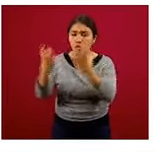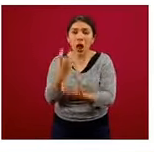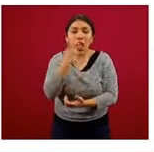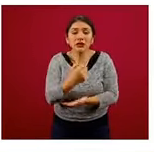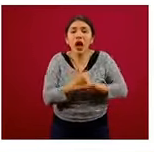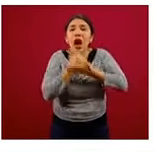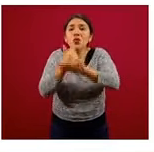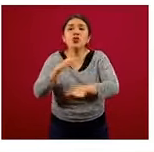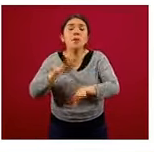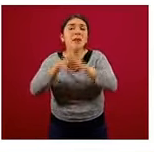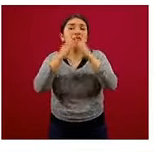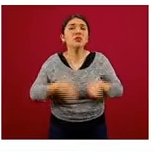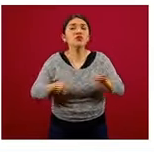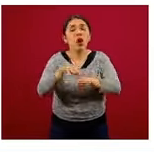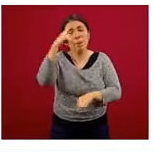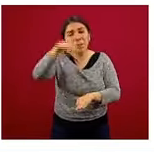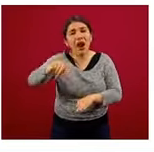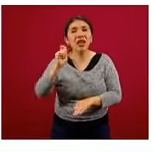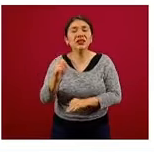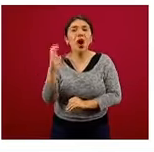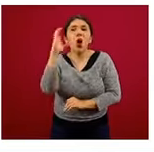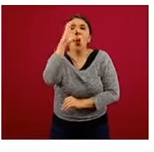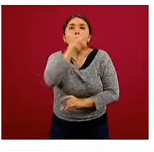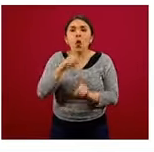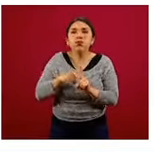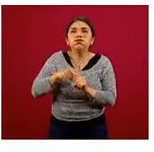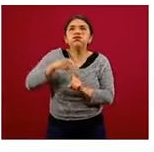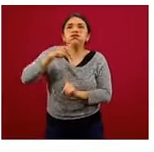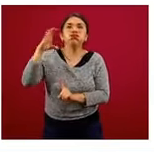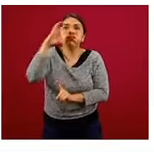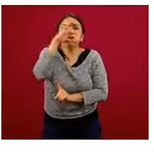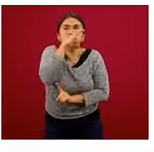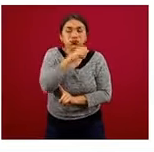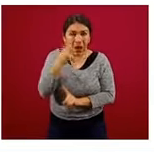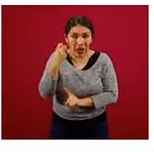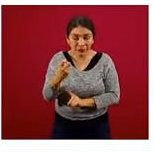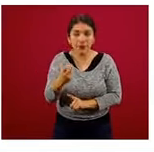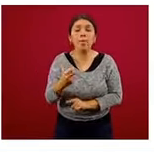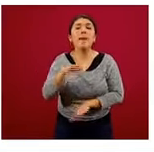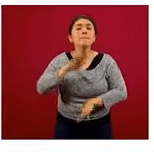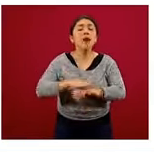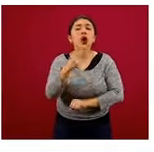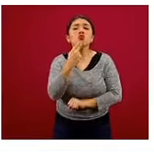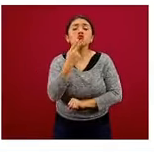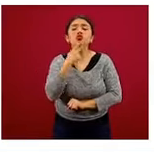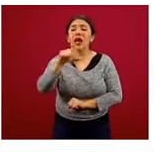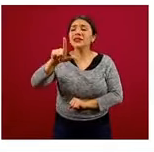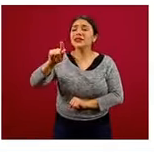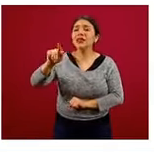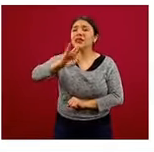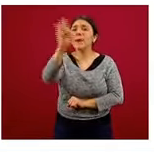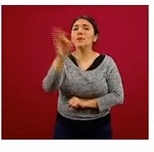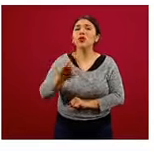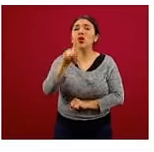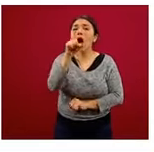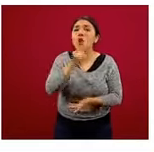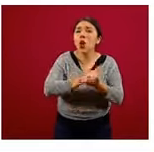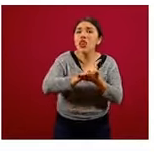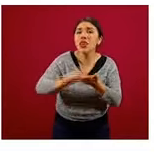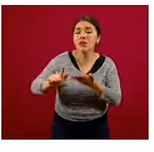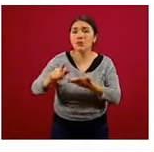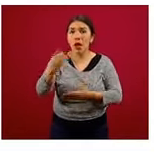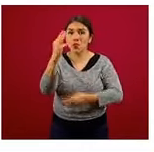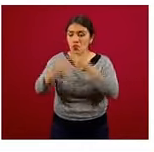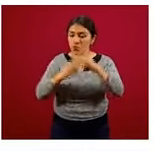contribuye de manera importante al calentamiento global. Utiliza el 70 por ciento del agua limpia del planeta. Y el uso